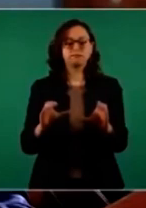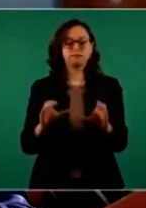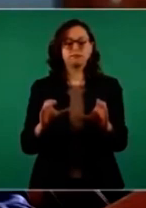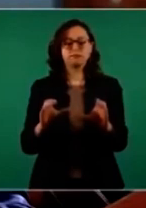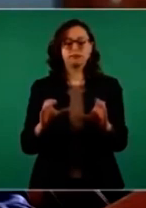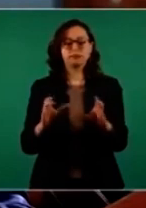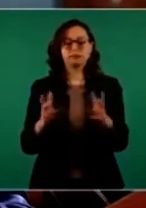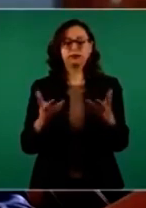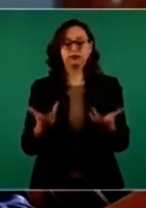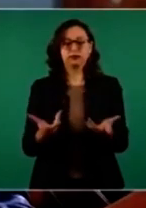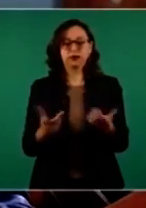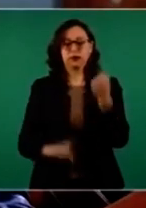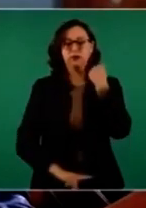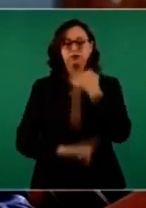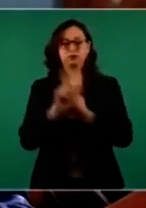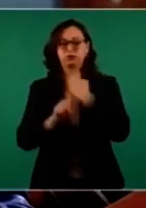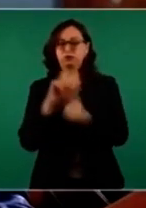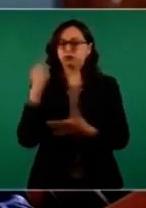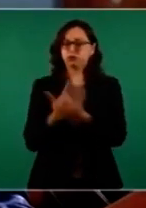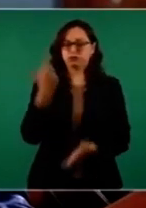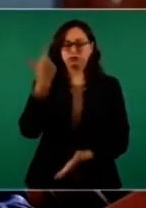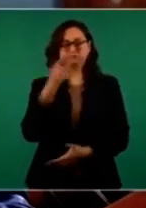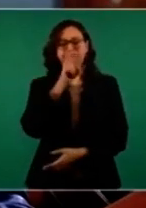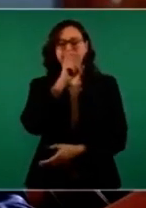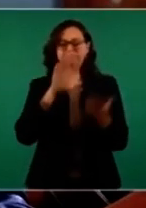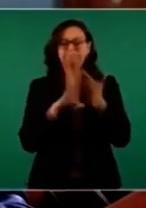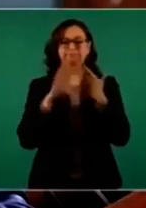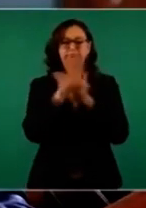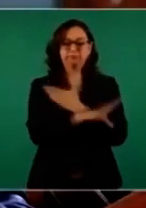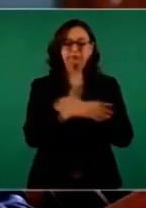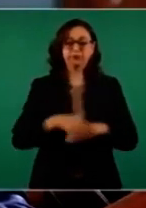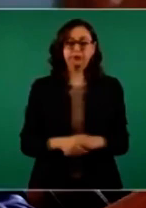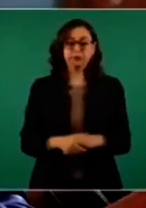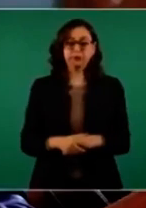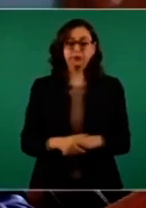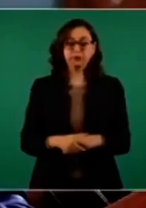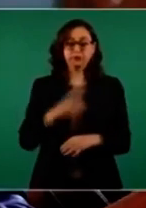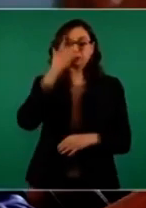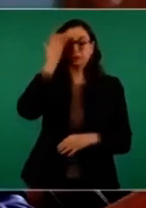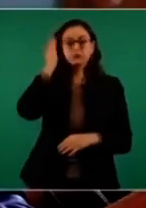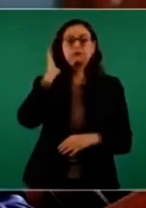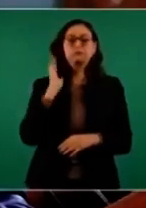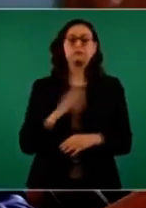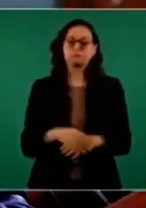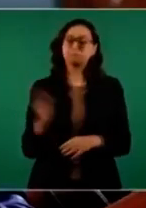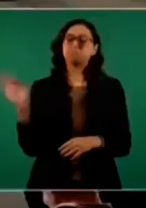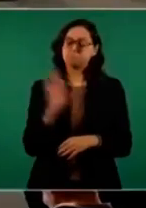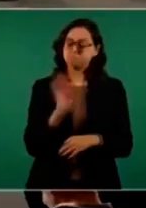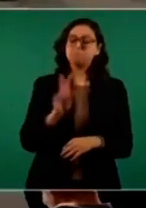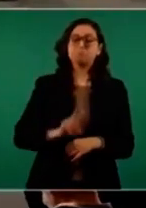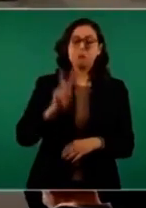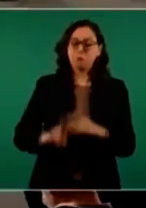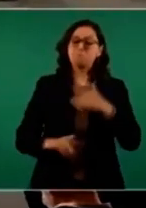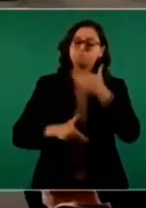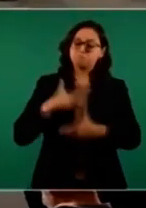tengamos ningún problema mayor. Puede ser que